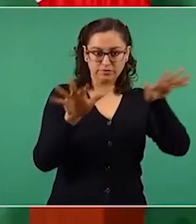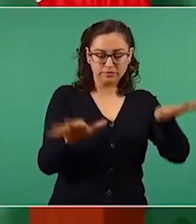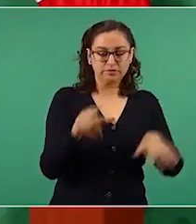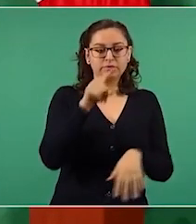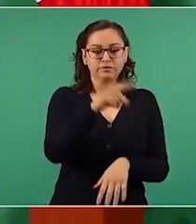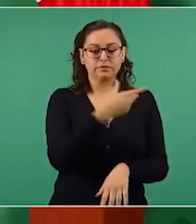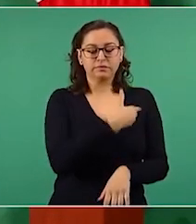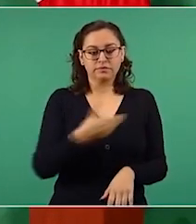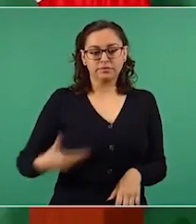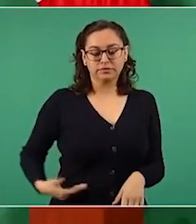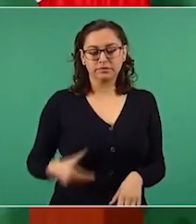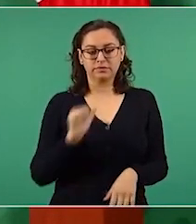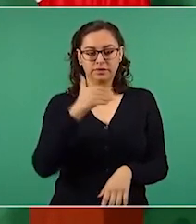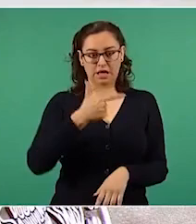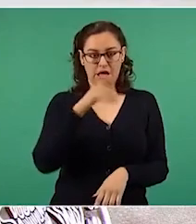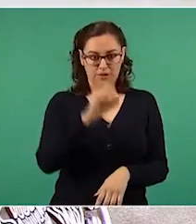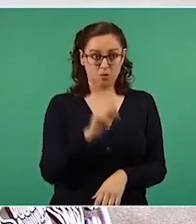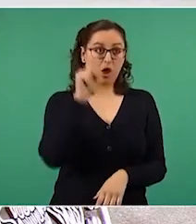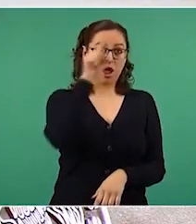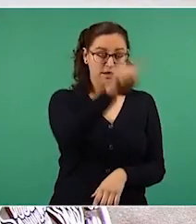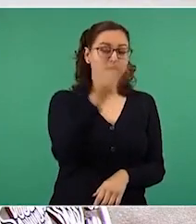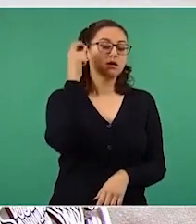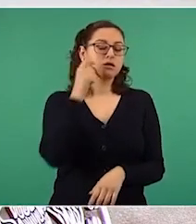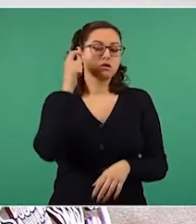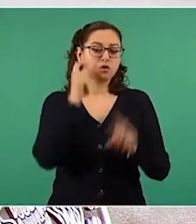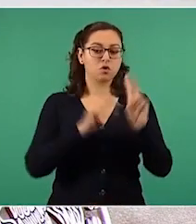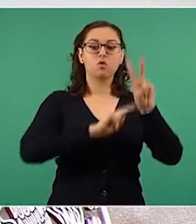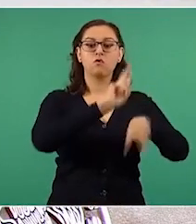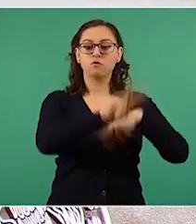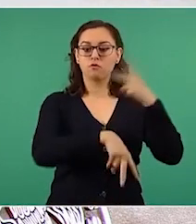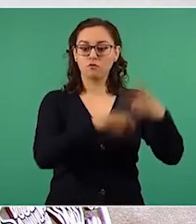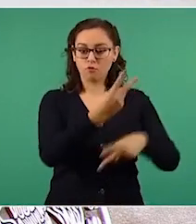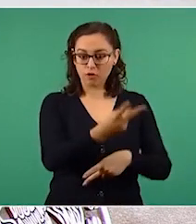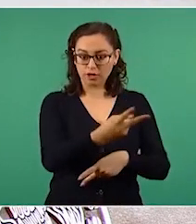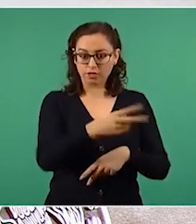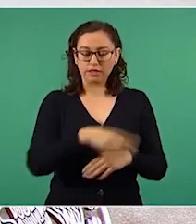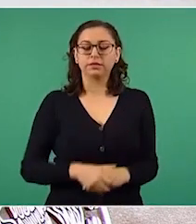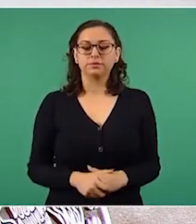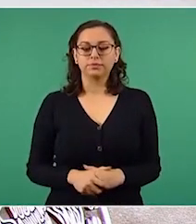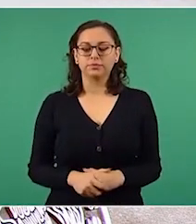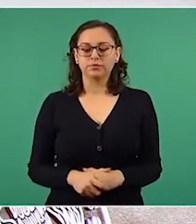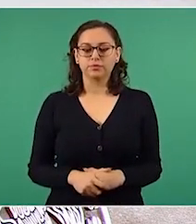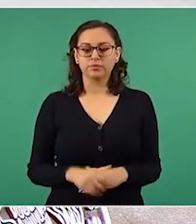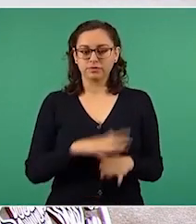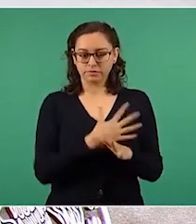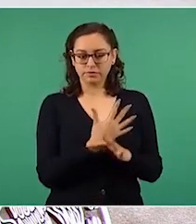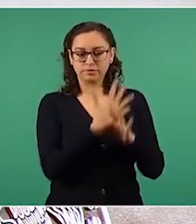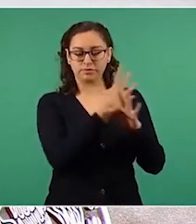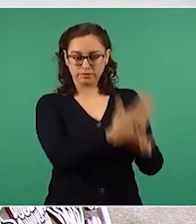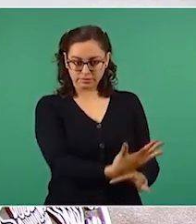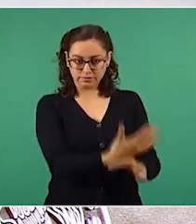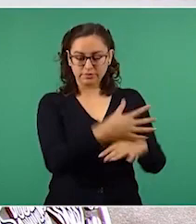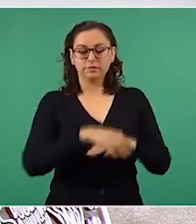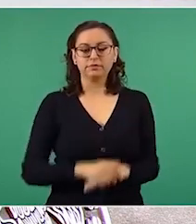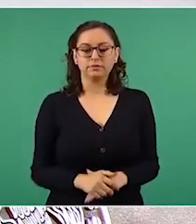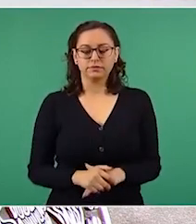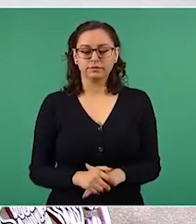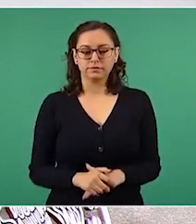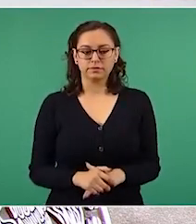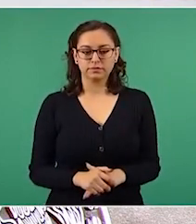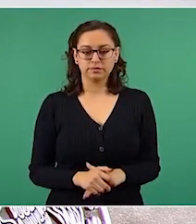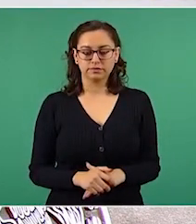Manuel López Obrador por Guerrero. Él dice textualmente, a su paso por Markelia